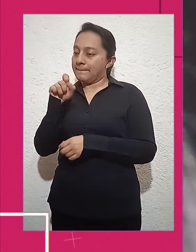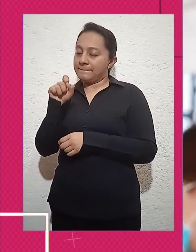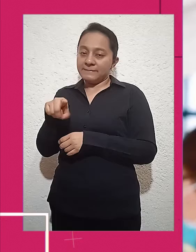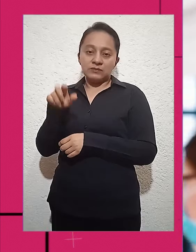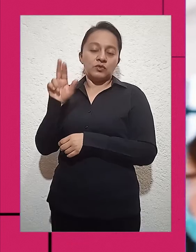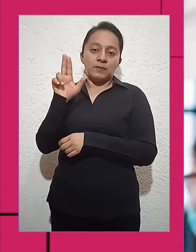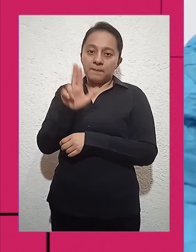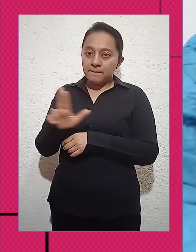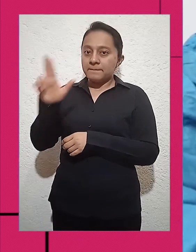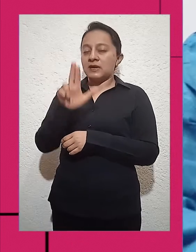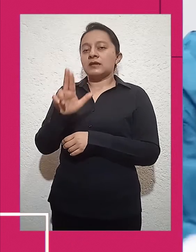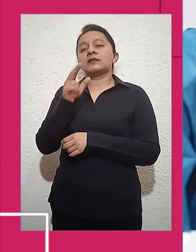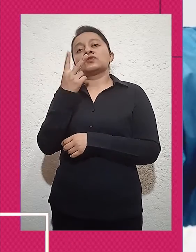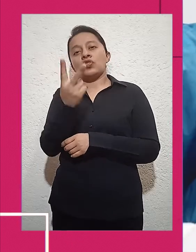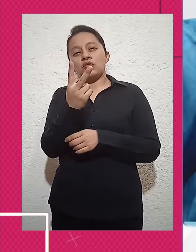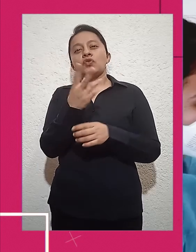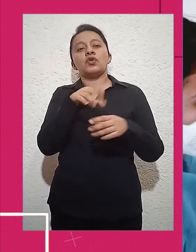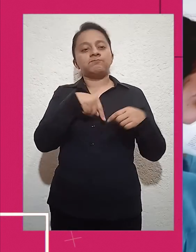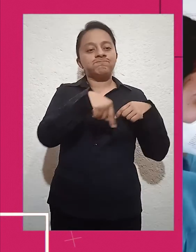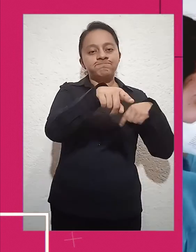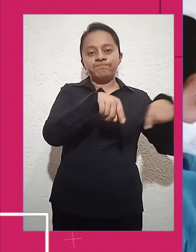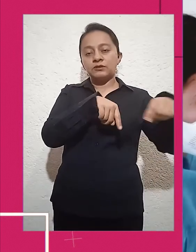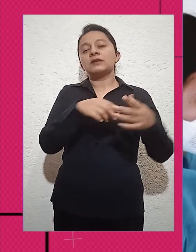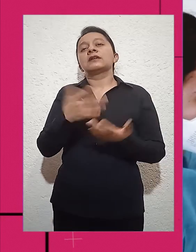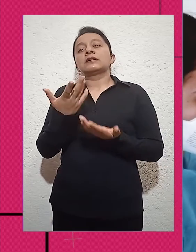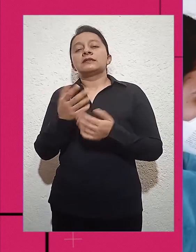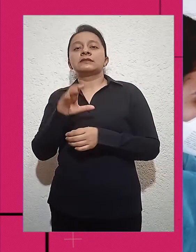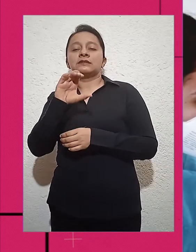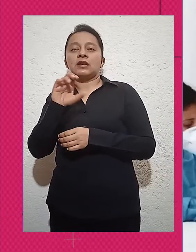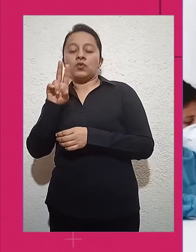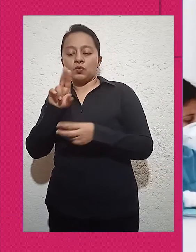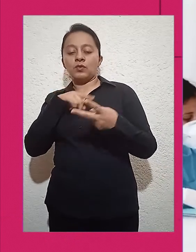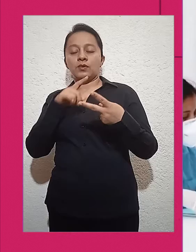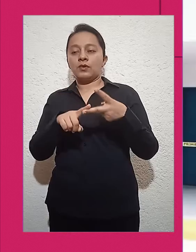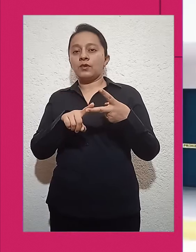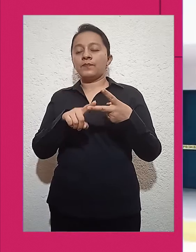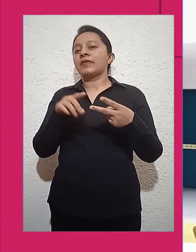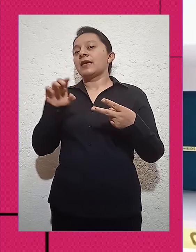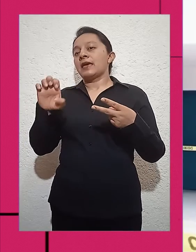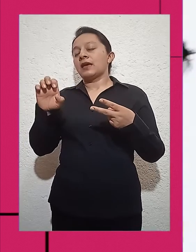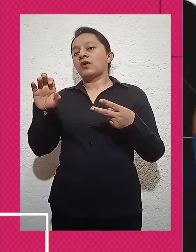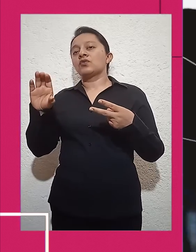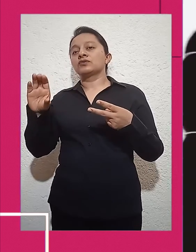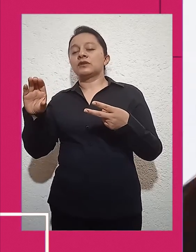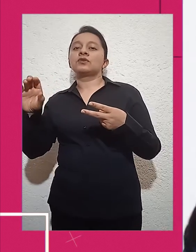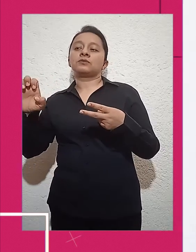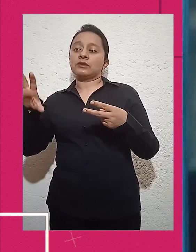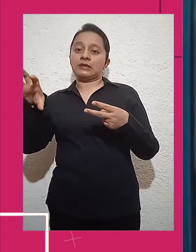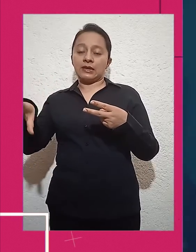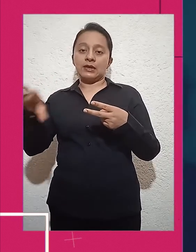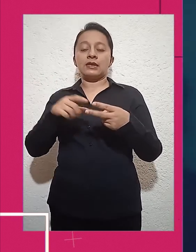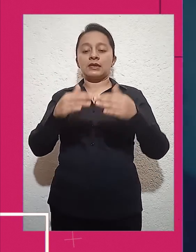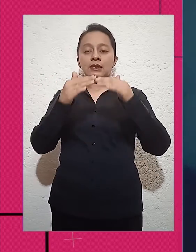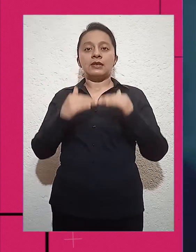de dos rutas, Centro Universitario Ecocentro Expositor y Campus Curiquilla al Parque Bicentenario, esto como apoyo a la